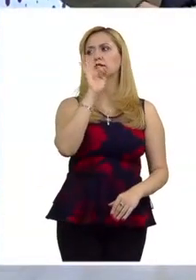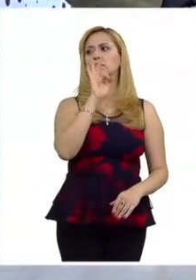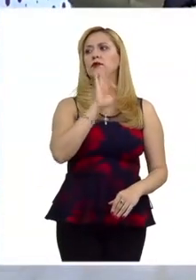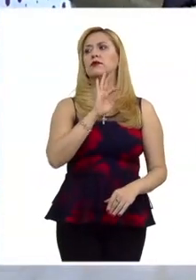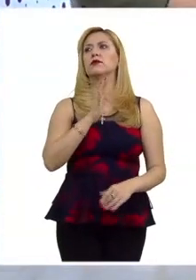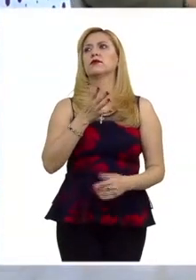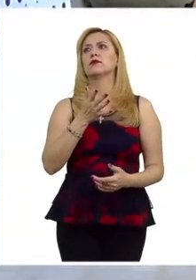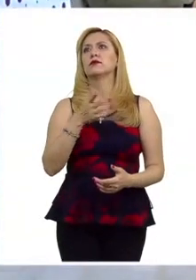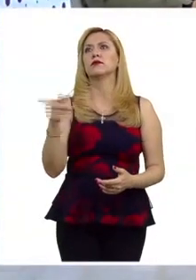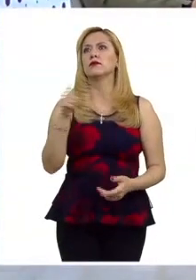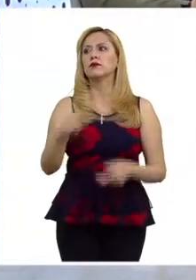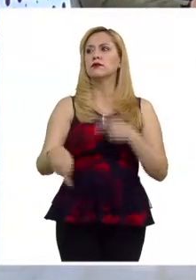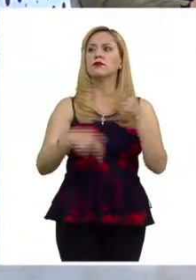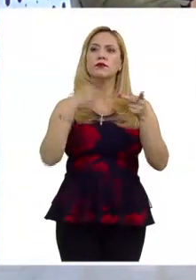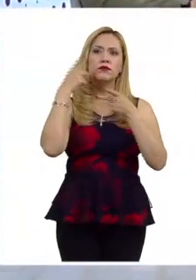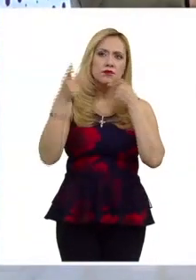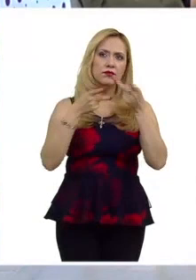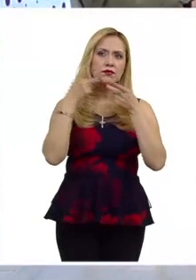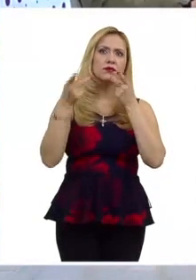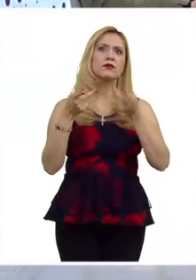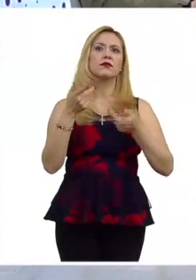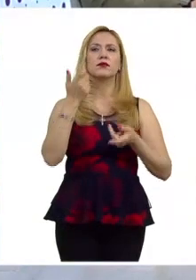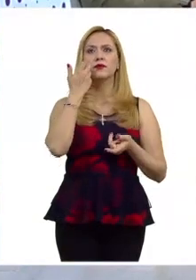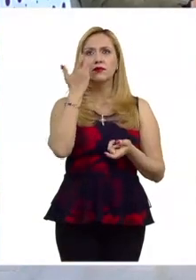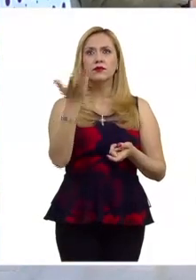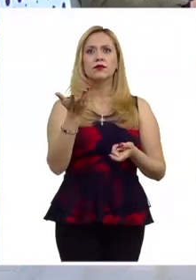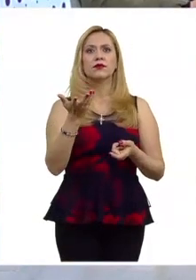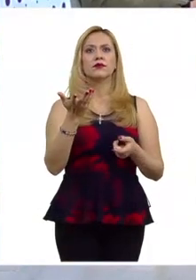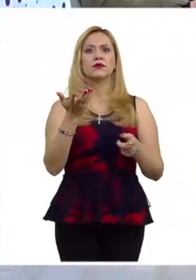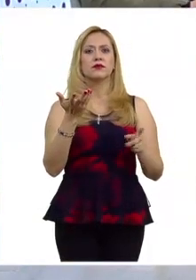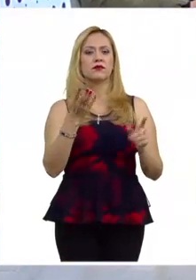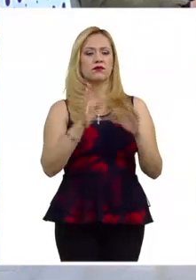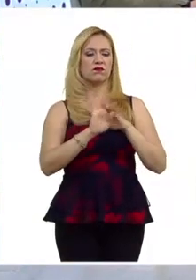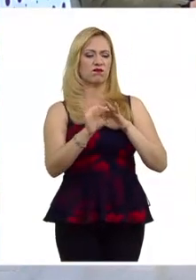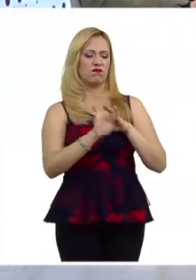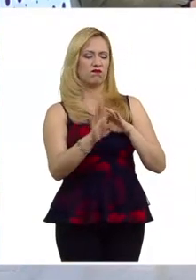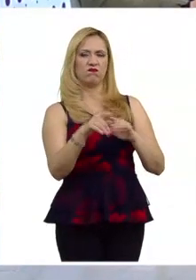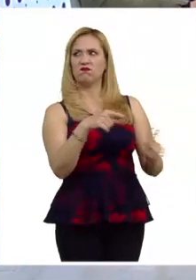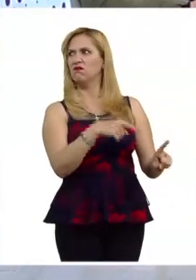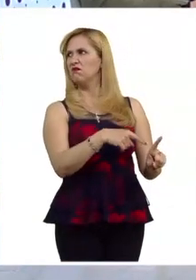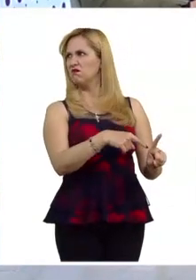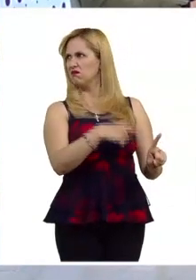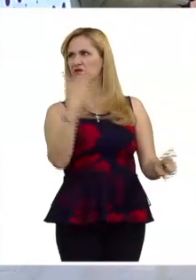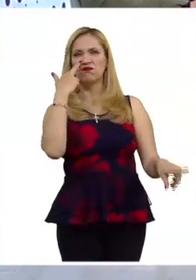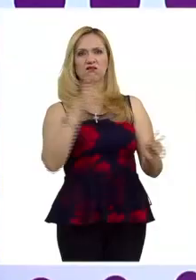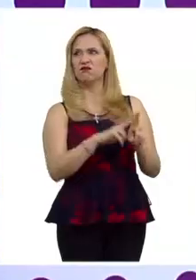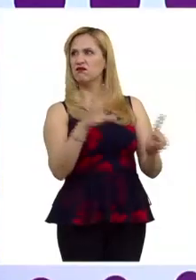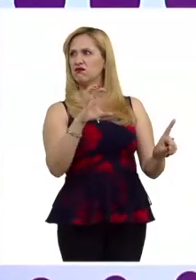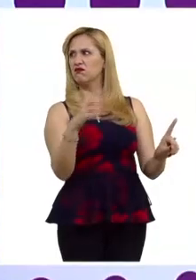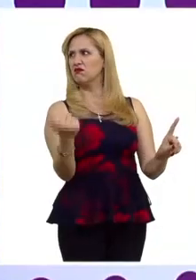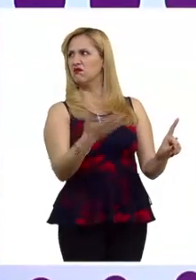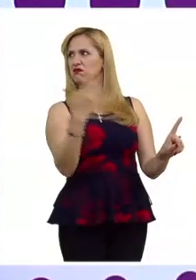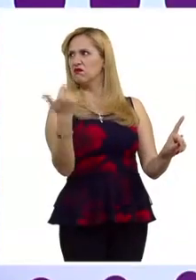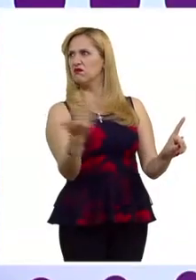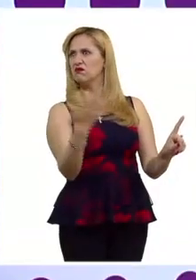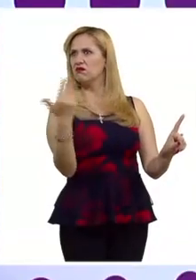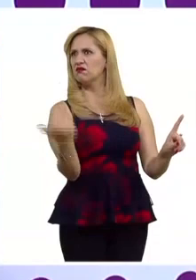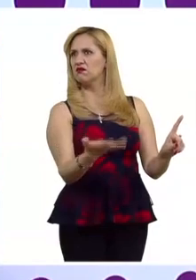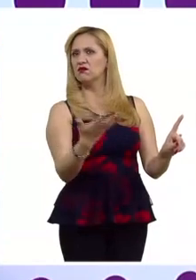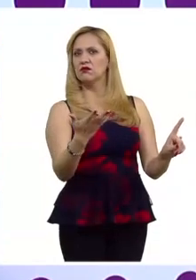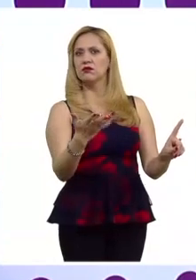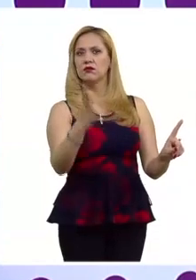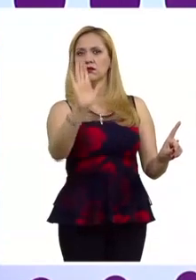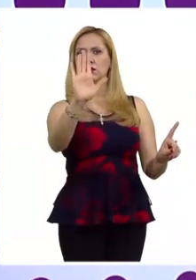discurso que dice que busca criminalizar a los inmigrantes, buscar crear otra narrativa. O sea,